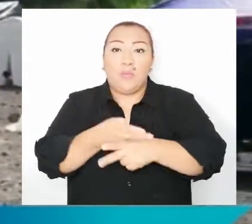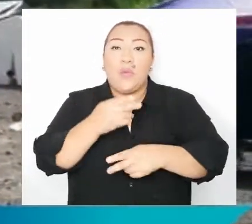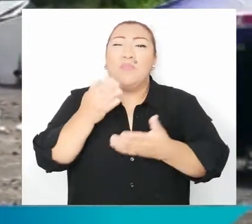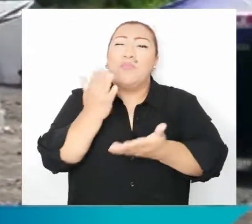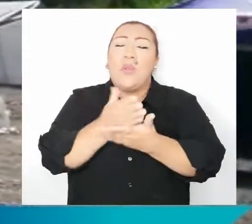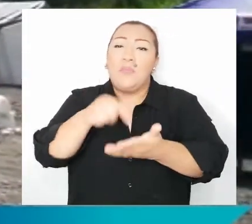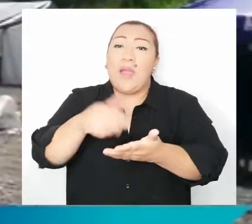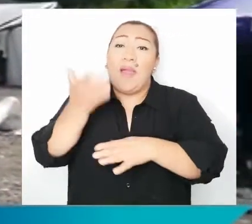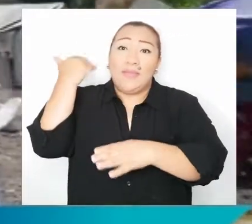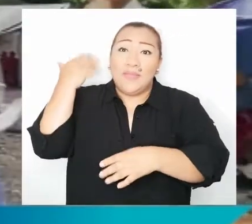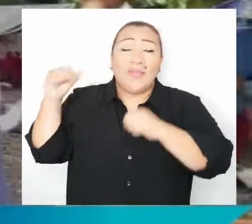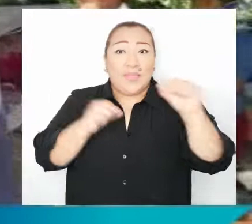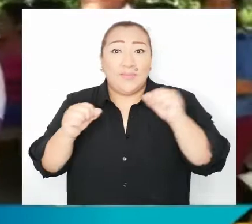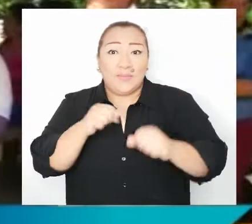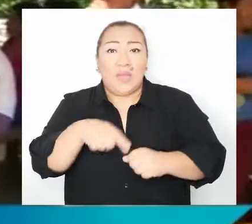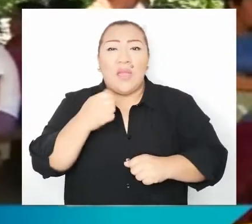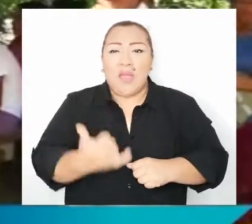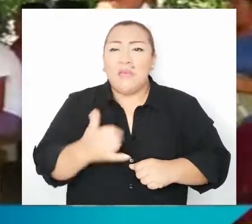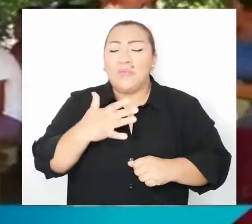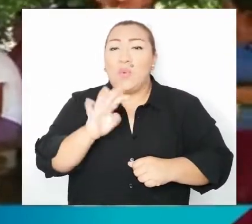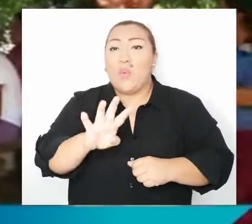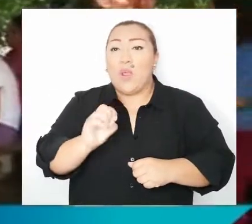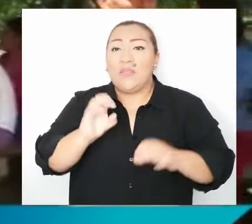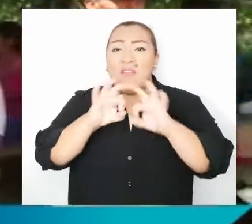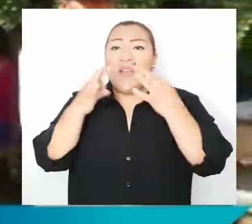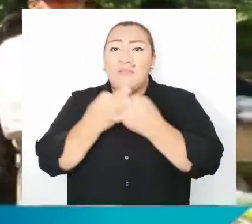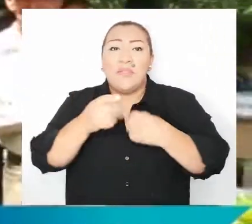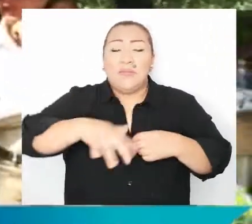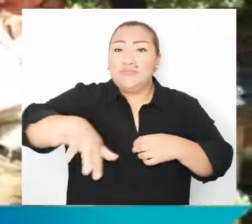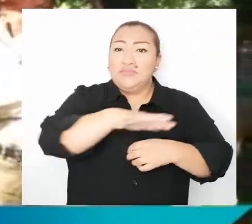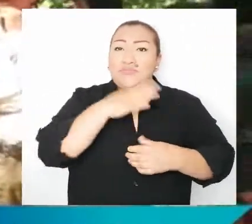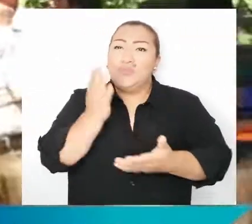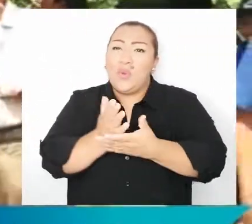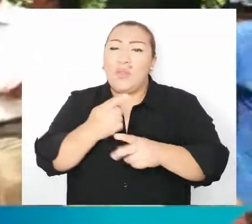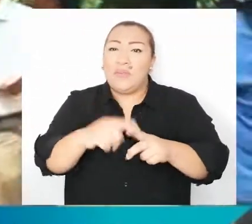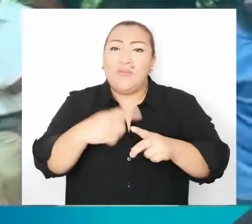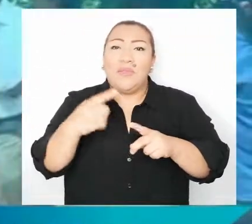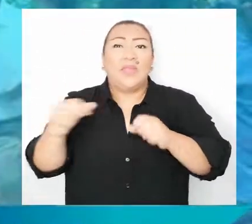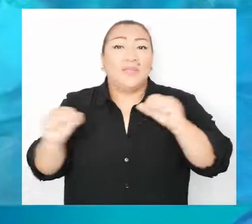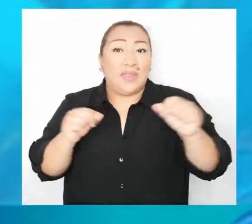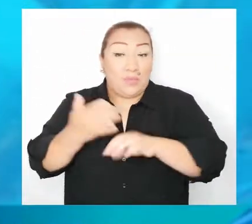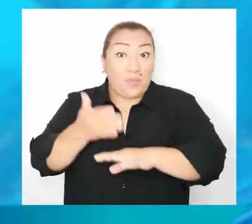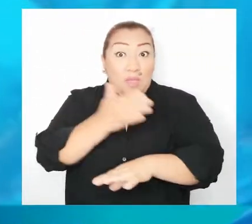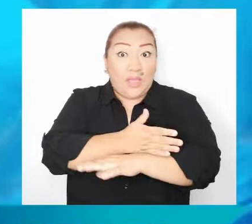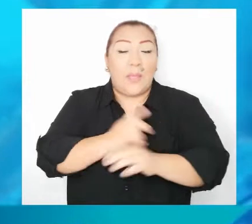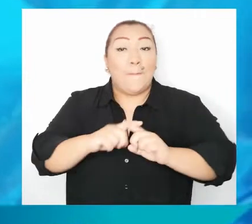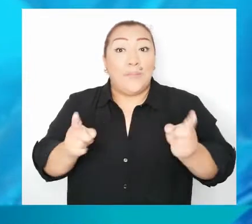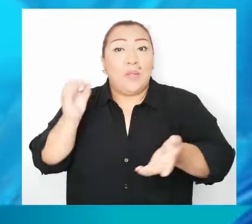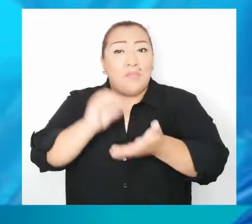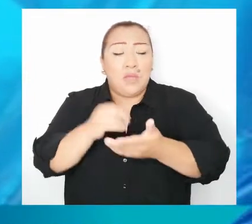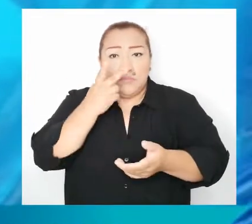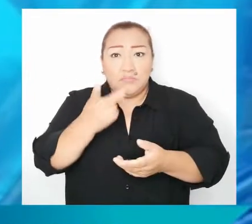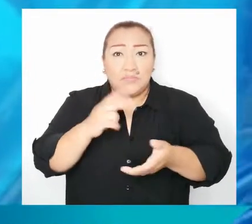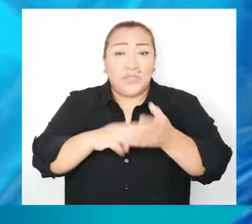este movimiento sísmico, donde hay 40 familias que requieren de la asistencia humanitaria y de carpas. No